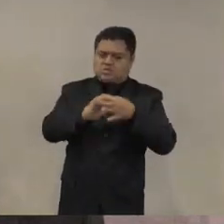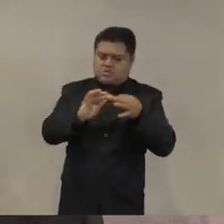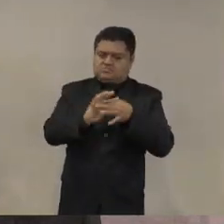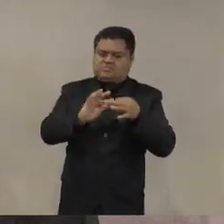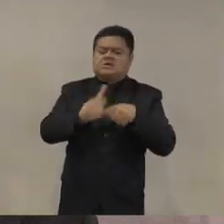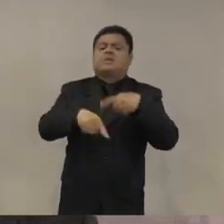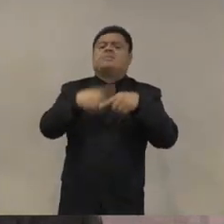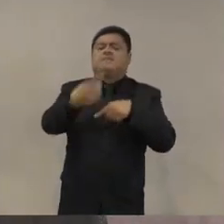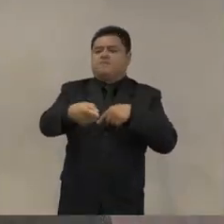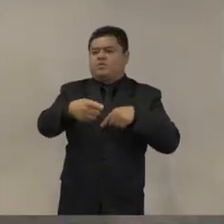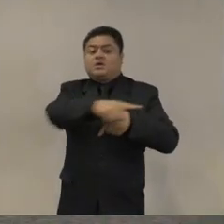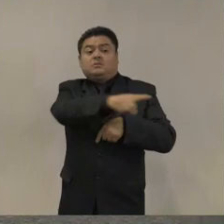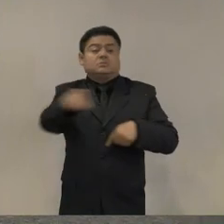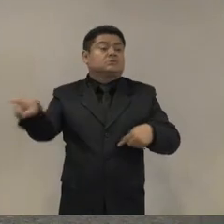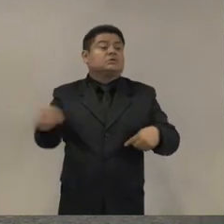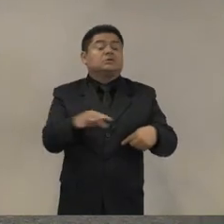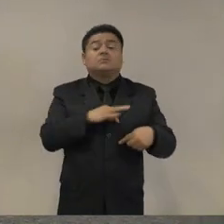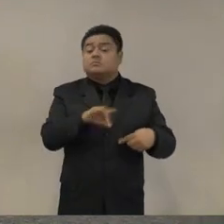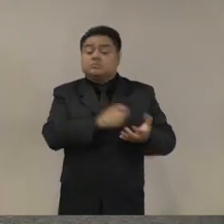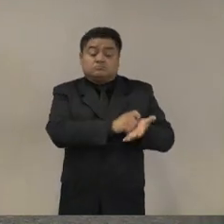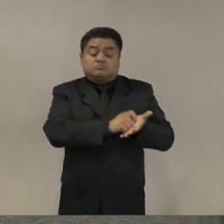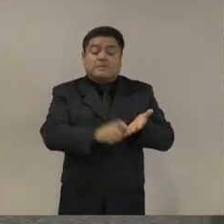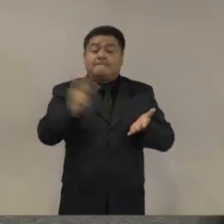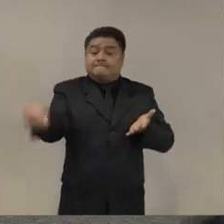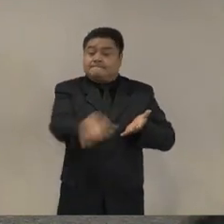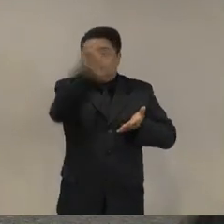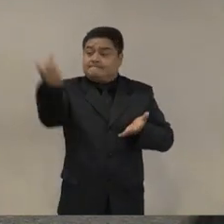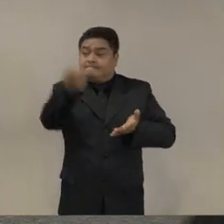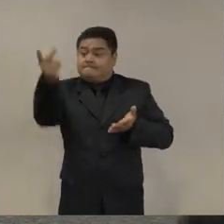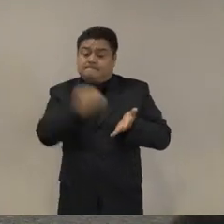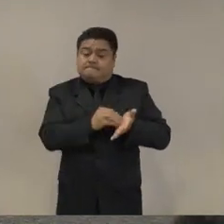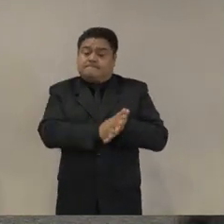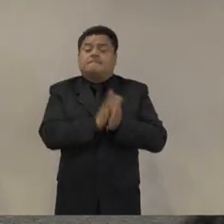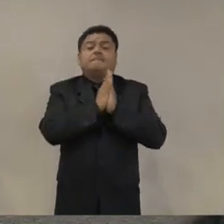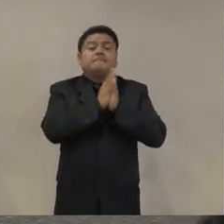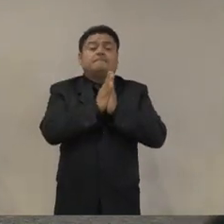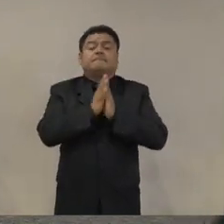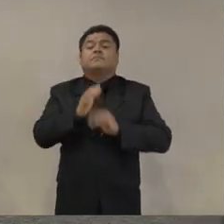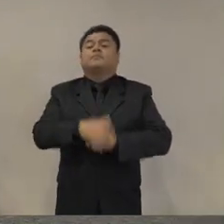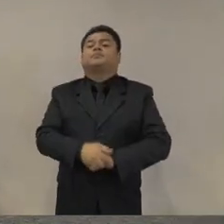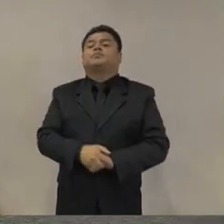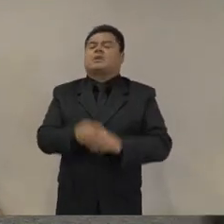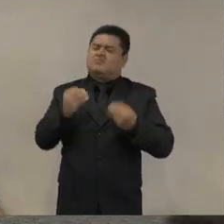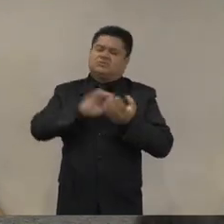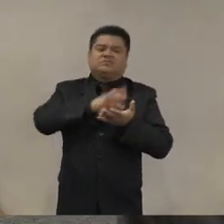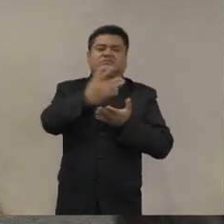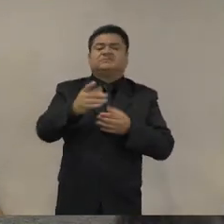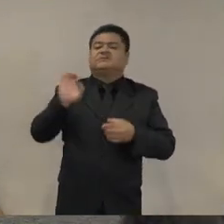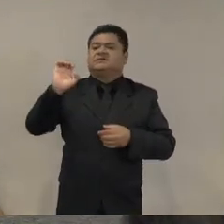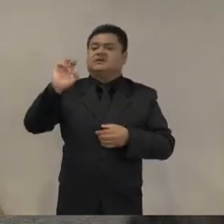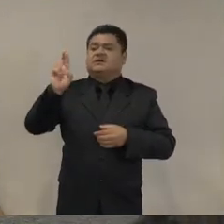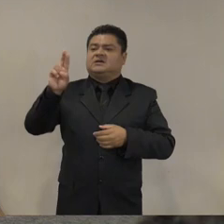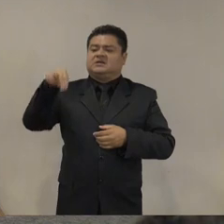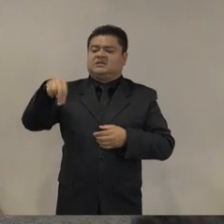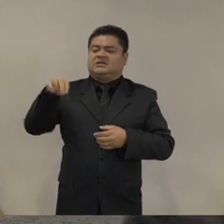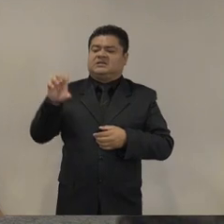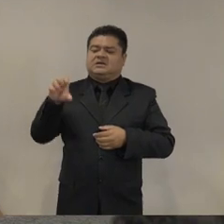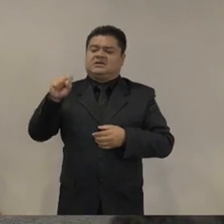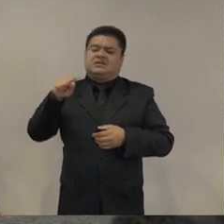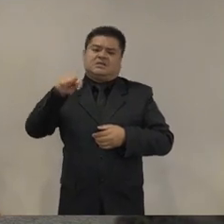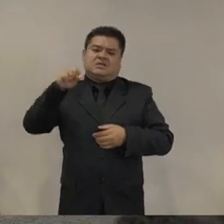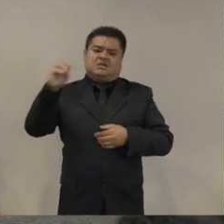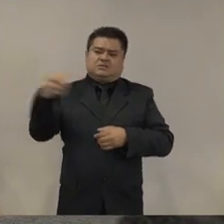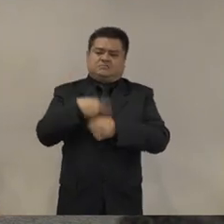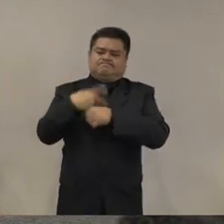están aquí que también vayan preparando sus preguntas Mónica por favor pues muchísimas gracias Ernesto a los organizadores por darme la oportunidad de estar